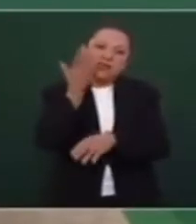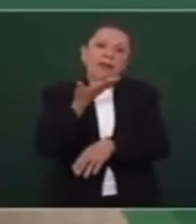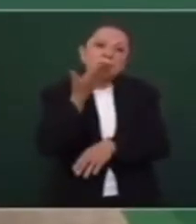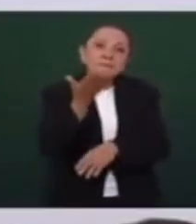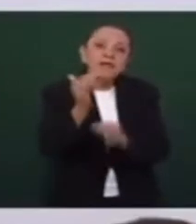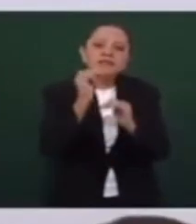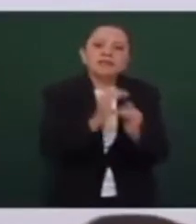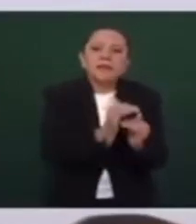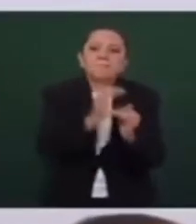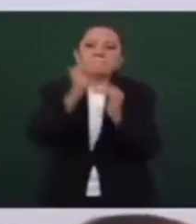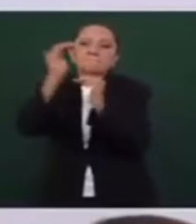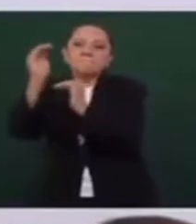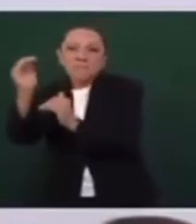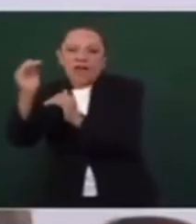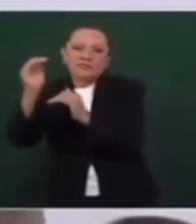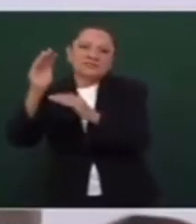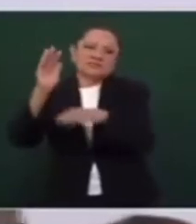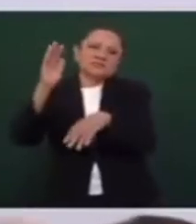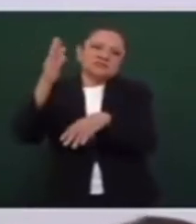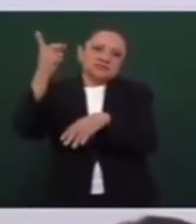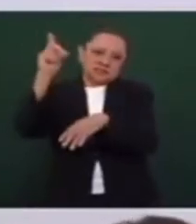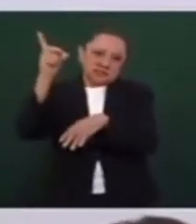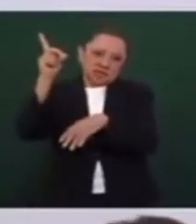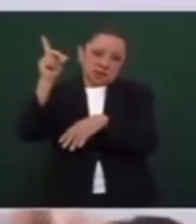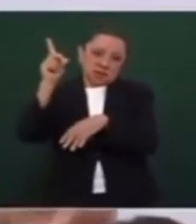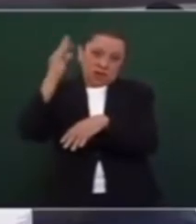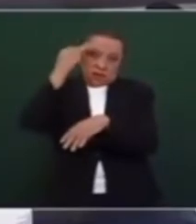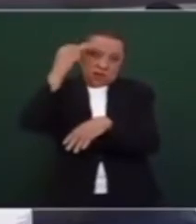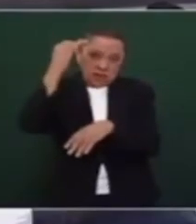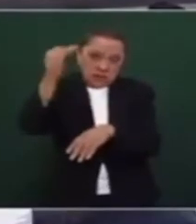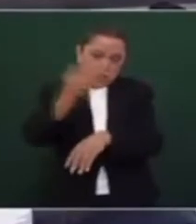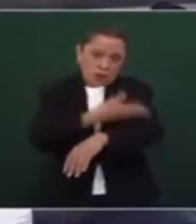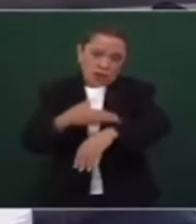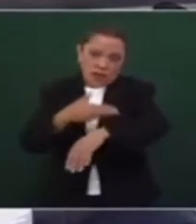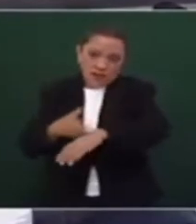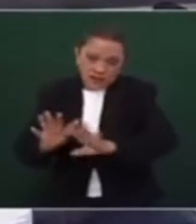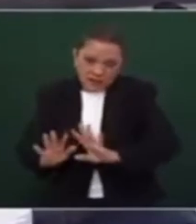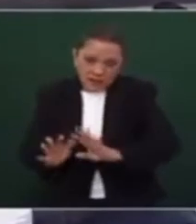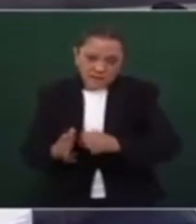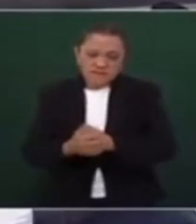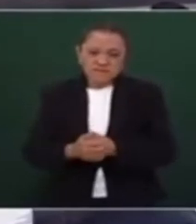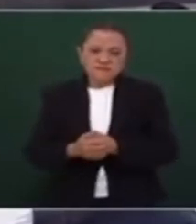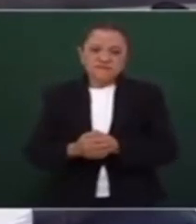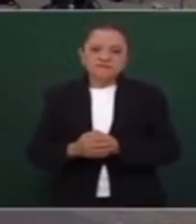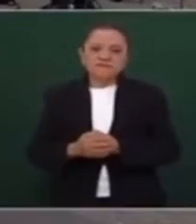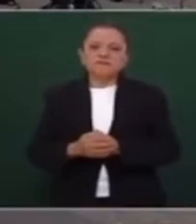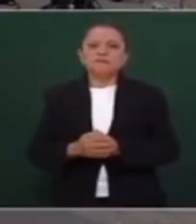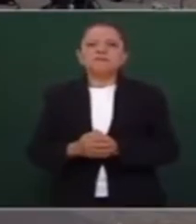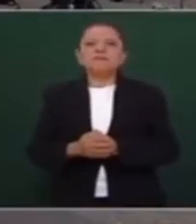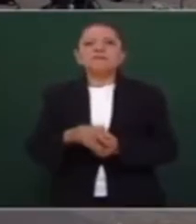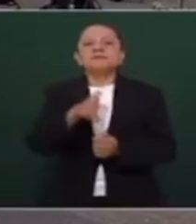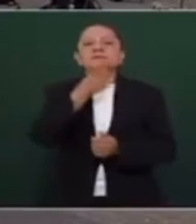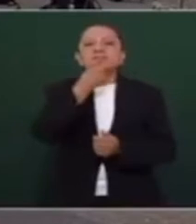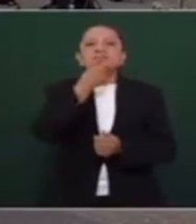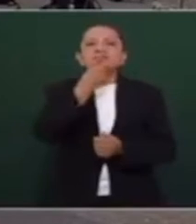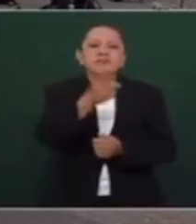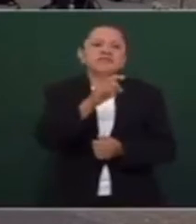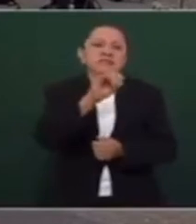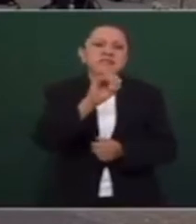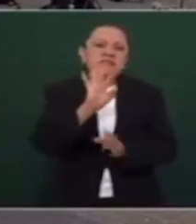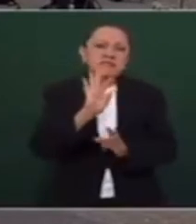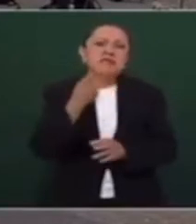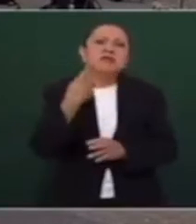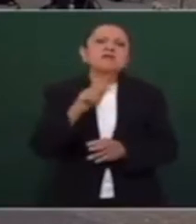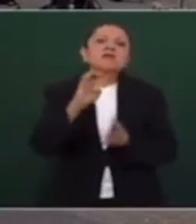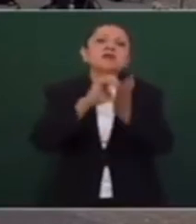cuando menos se aumente a diciembre. Por último, se termina, no hay la posibilidad de que se amplíe para este